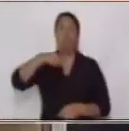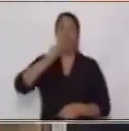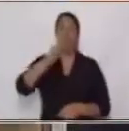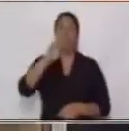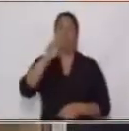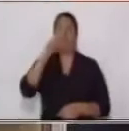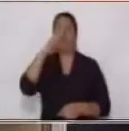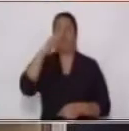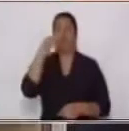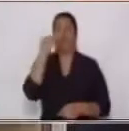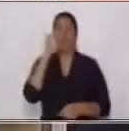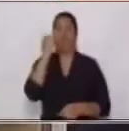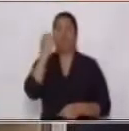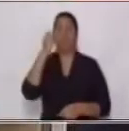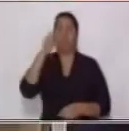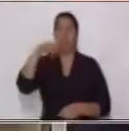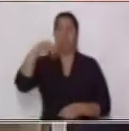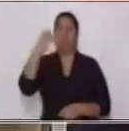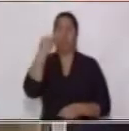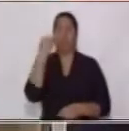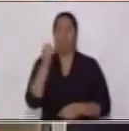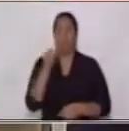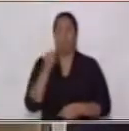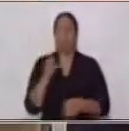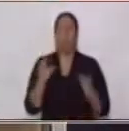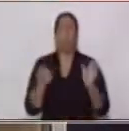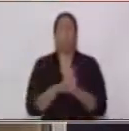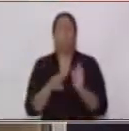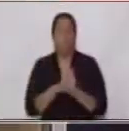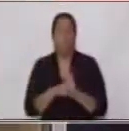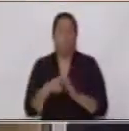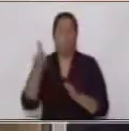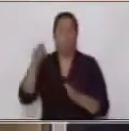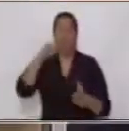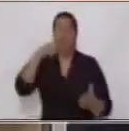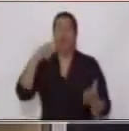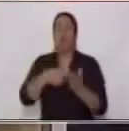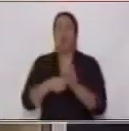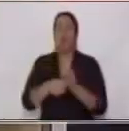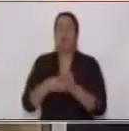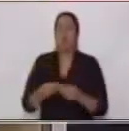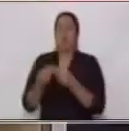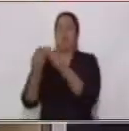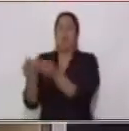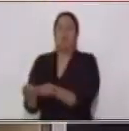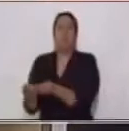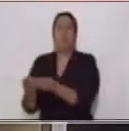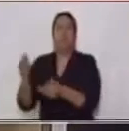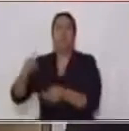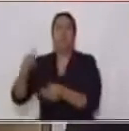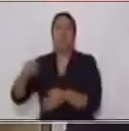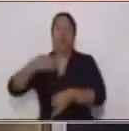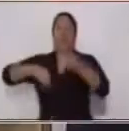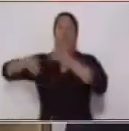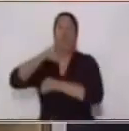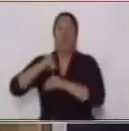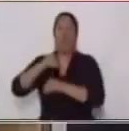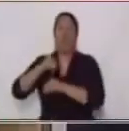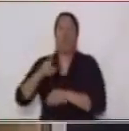si al inicio era Juan envió la carta ahora es la carta fue enviada por Juan